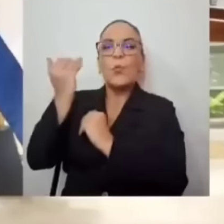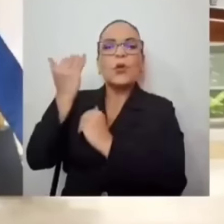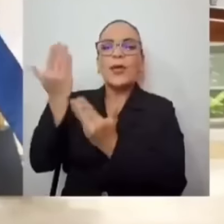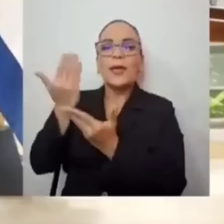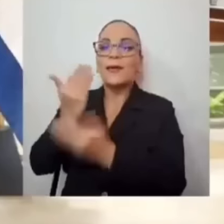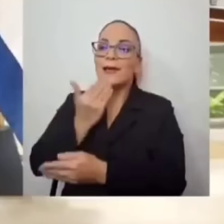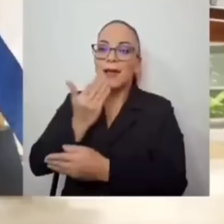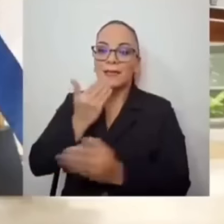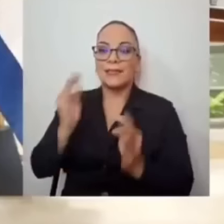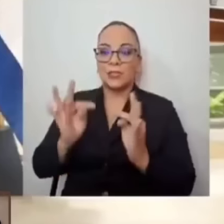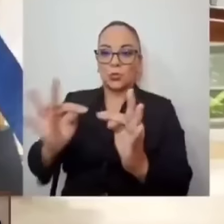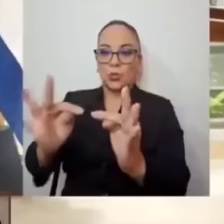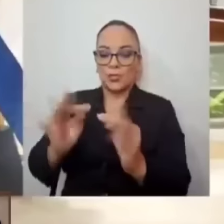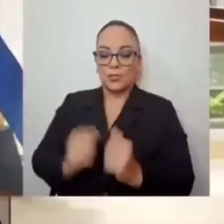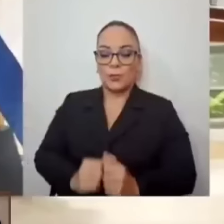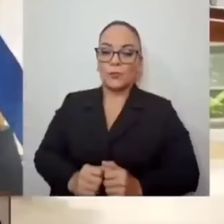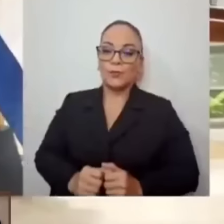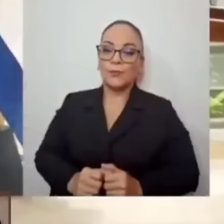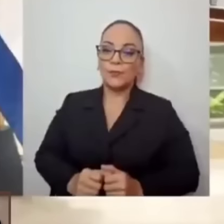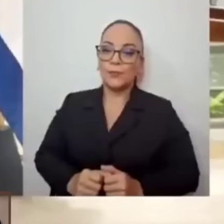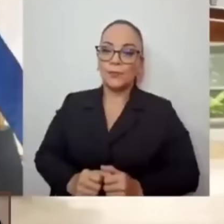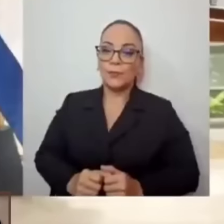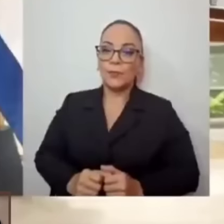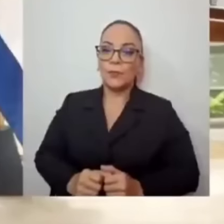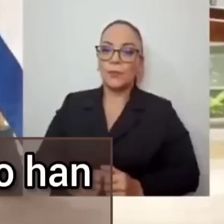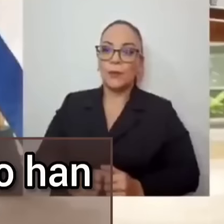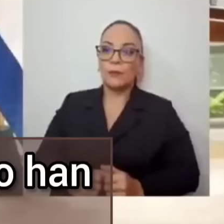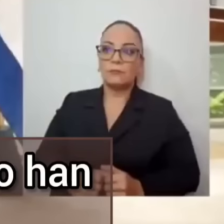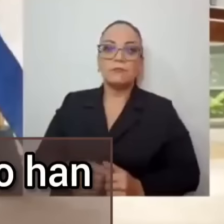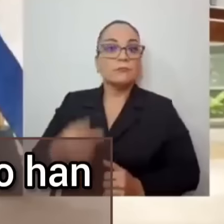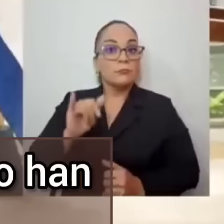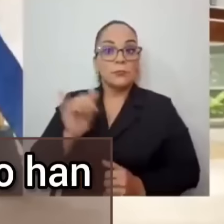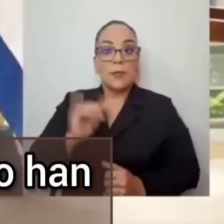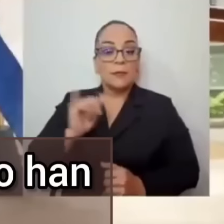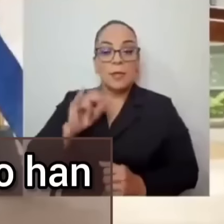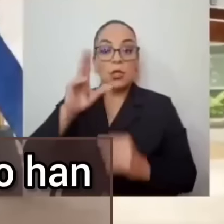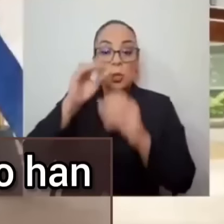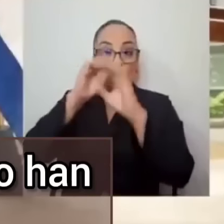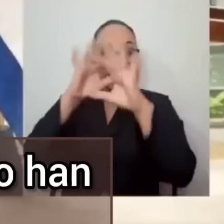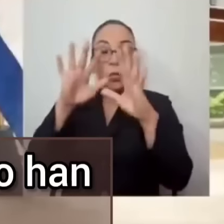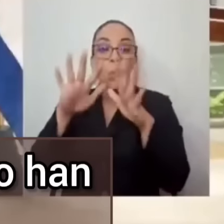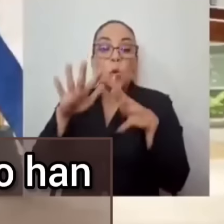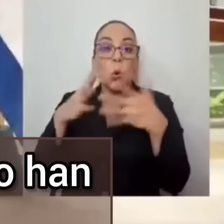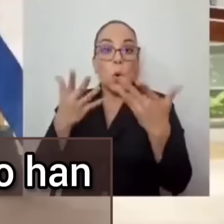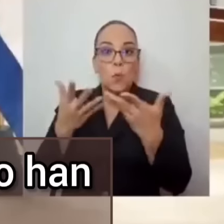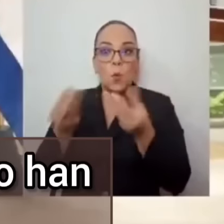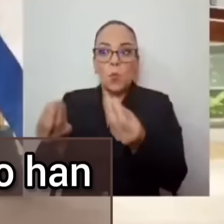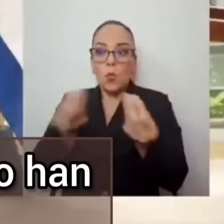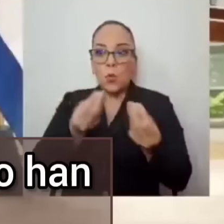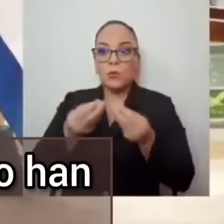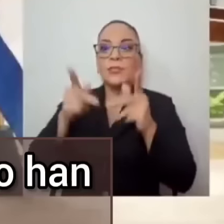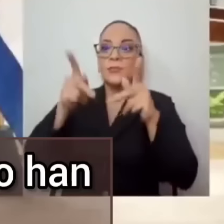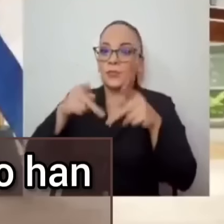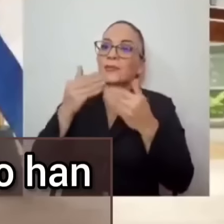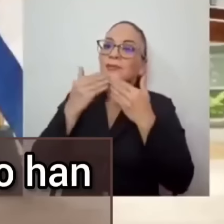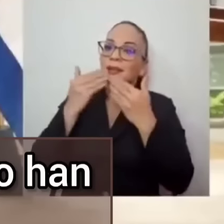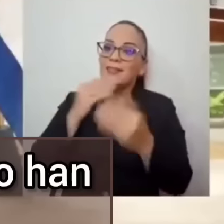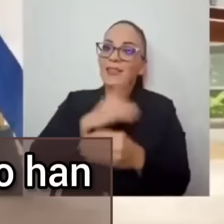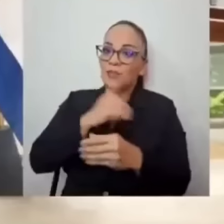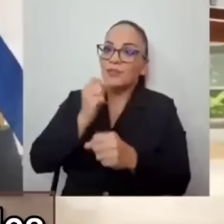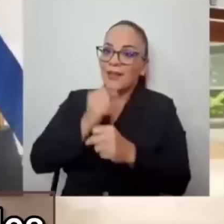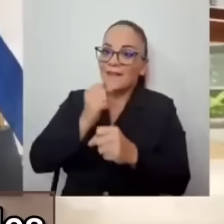Y tampoco imagino cómo una cantidad de personas que, gracias a Dios, trabajan en turismo, han podido